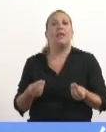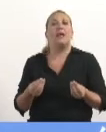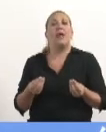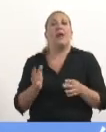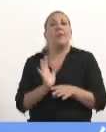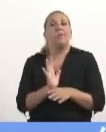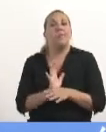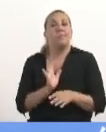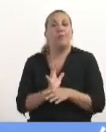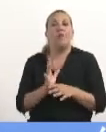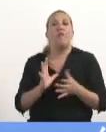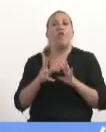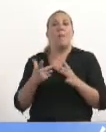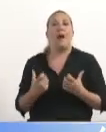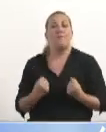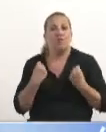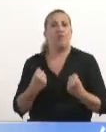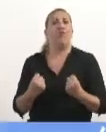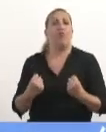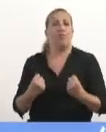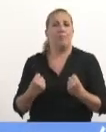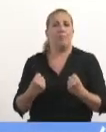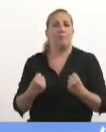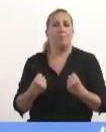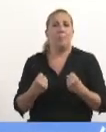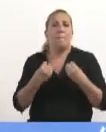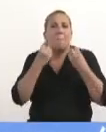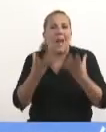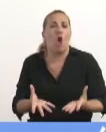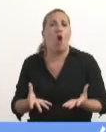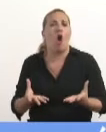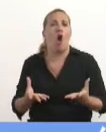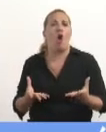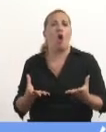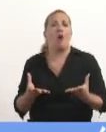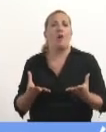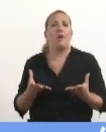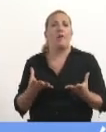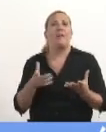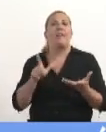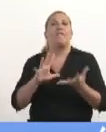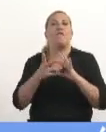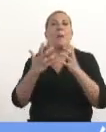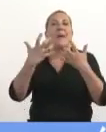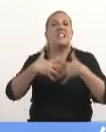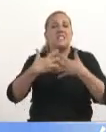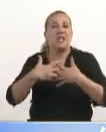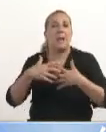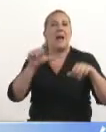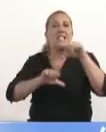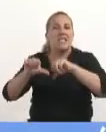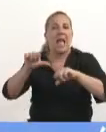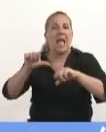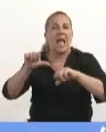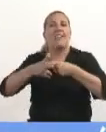el sistema de ciencia, tecnología e